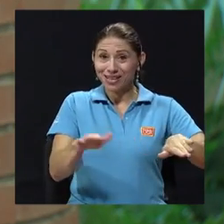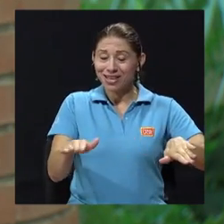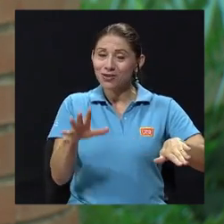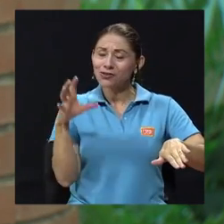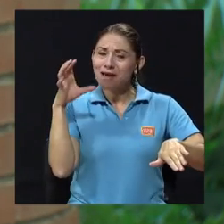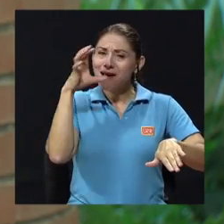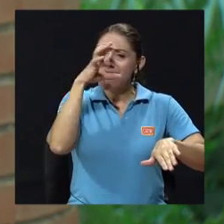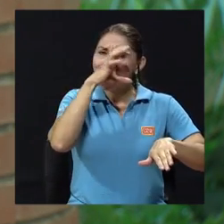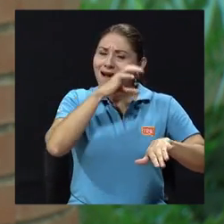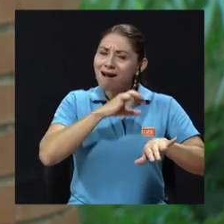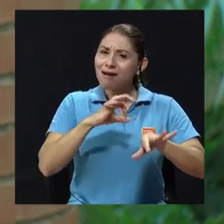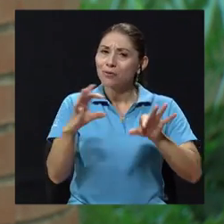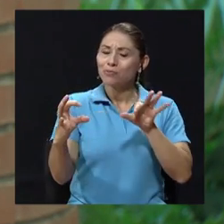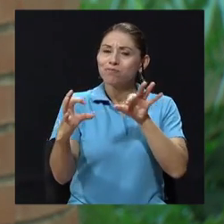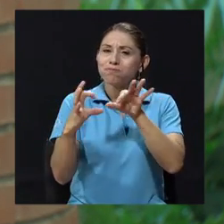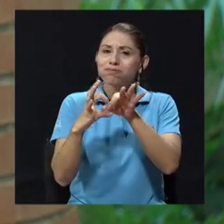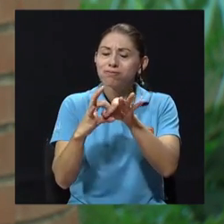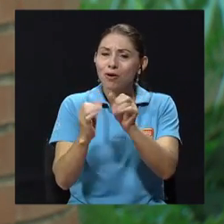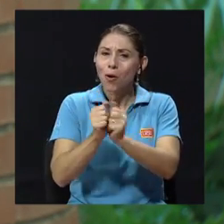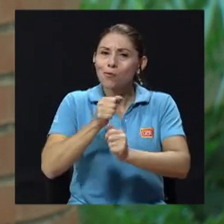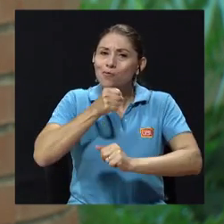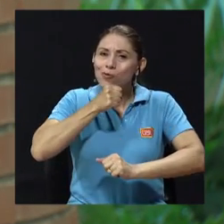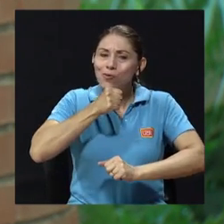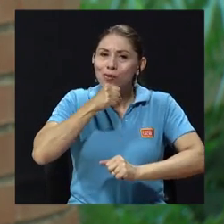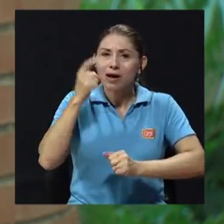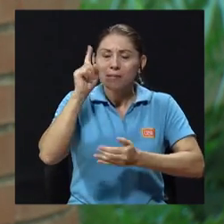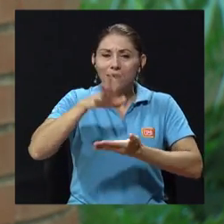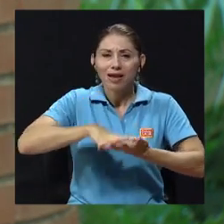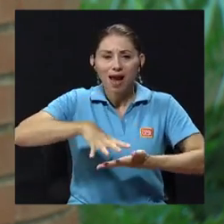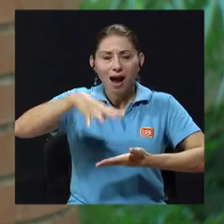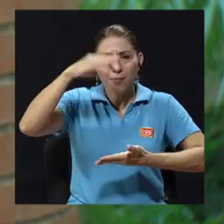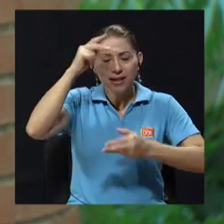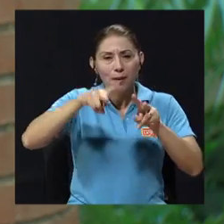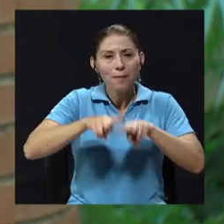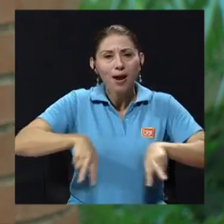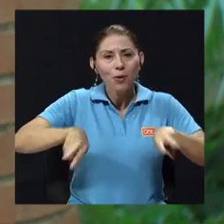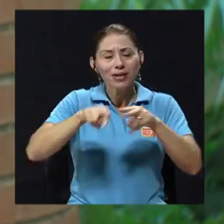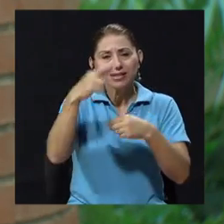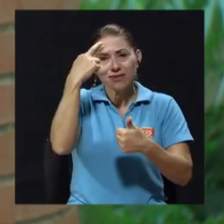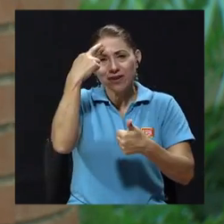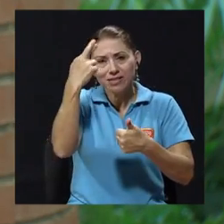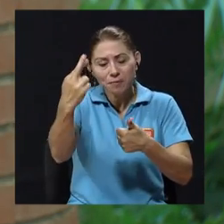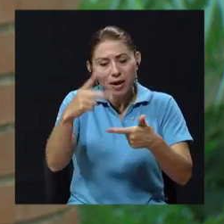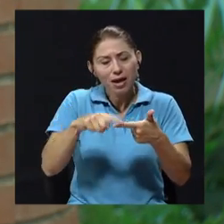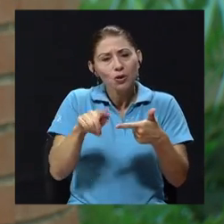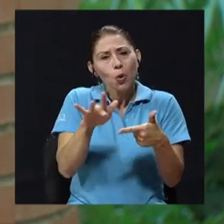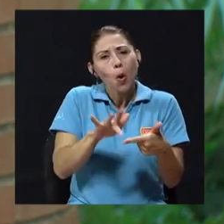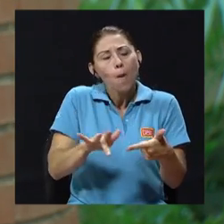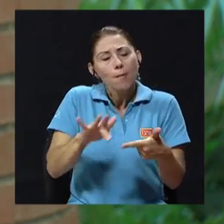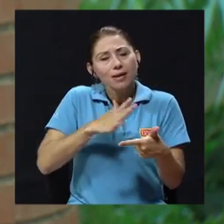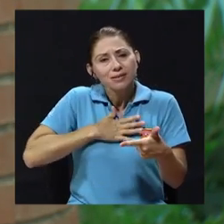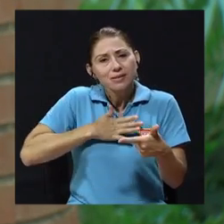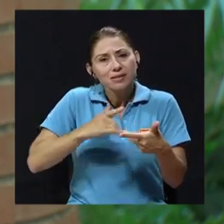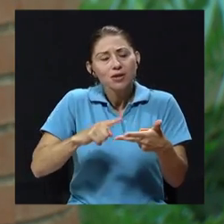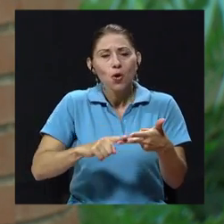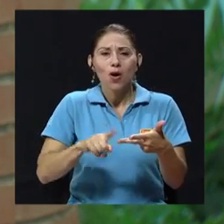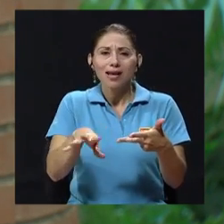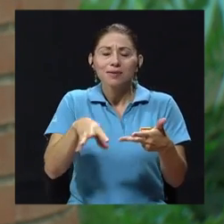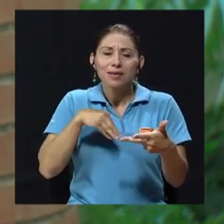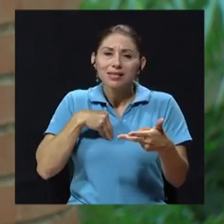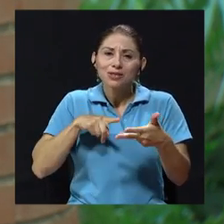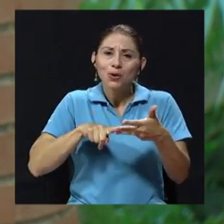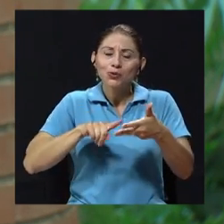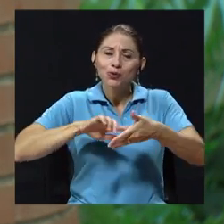esos adultos mayores para que aprendan lo que son los valores de respeto, la compasión, la aceptación, la